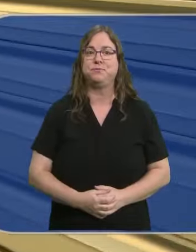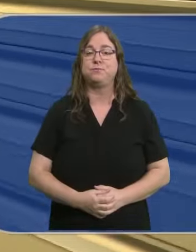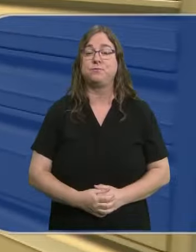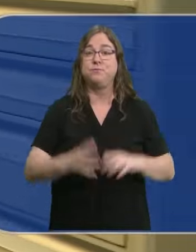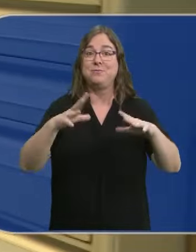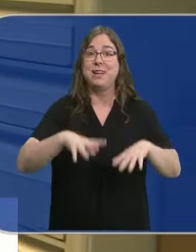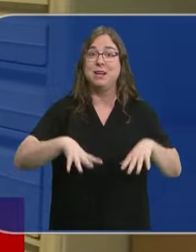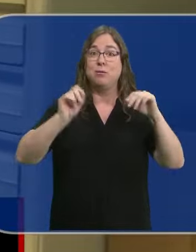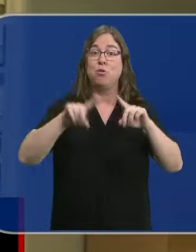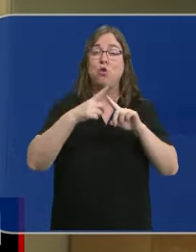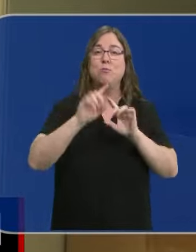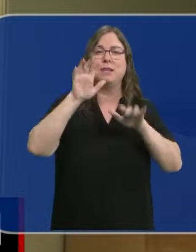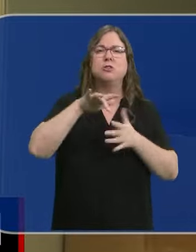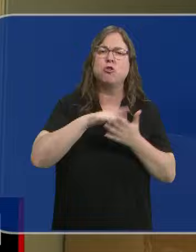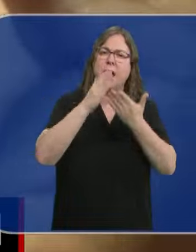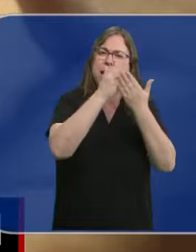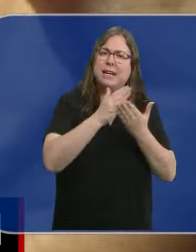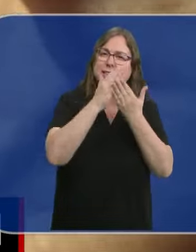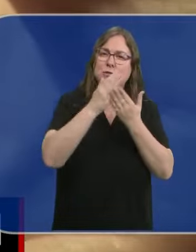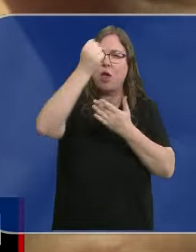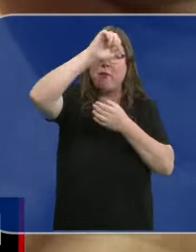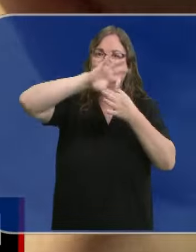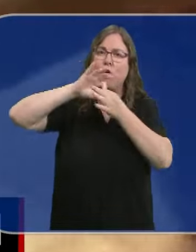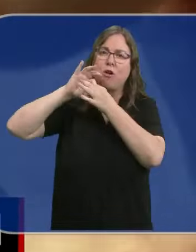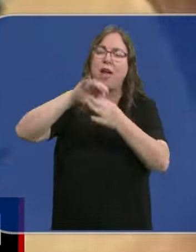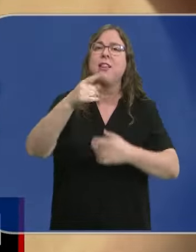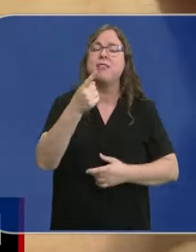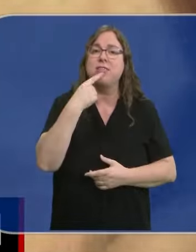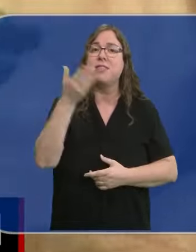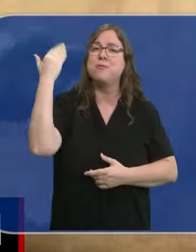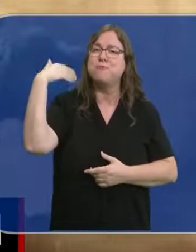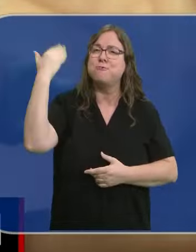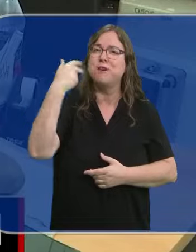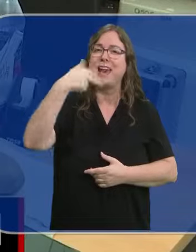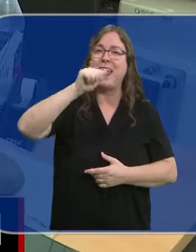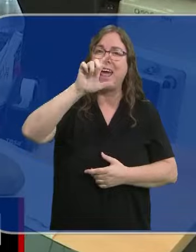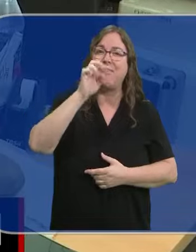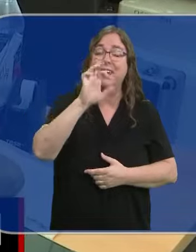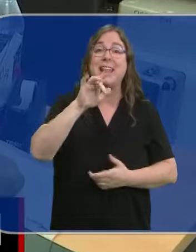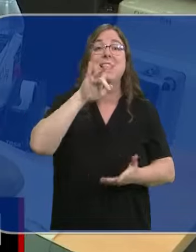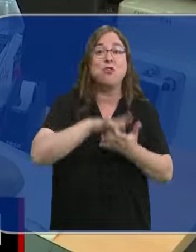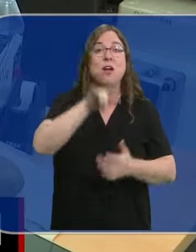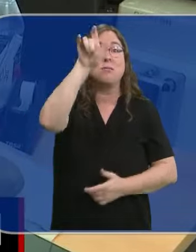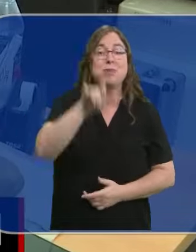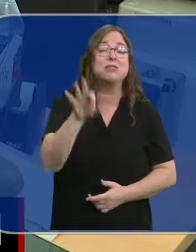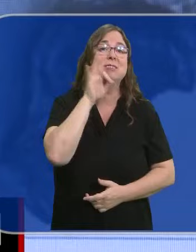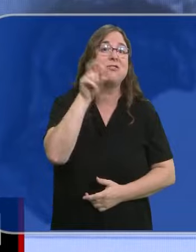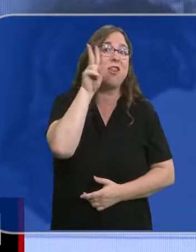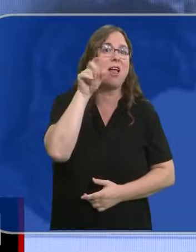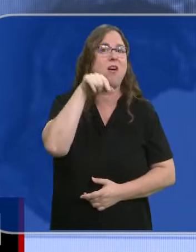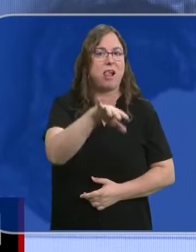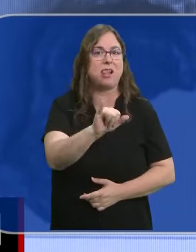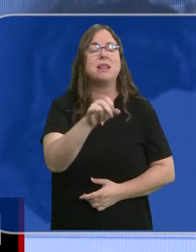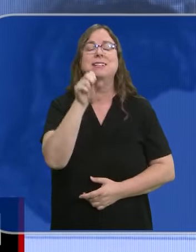De Burgos y de León nos llega un estudio antropológico que demuestra la existencia de individuos neandertales con síndrome de Down. El orix está en un